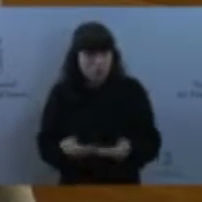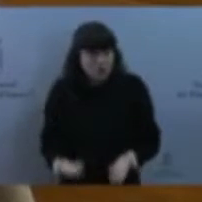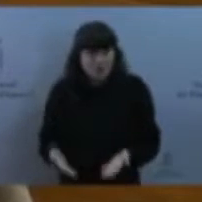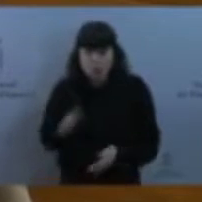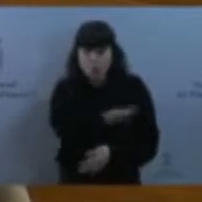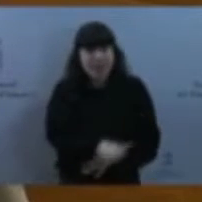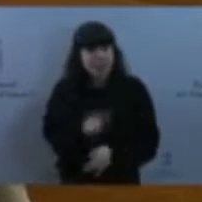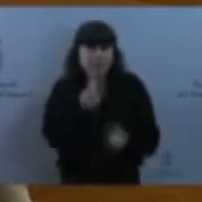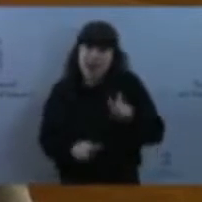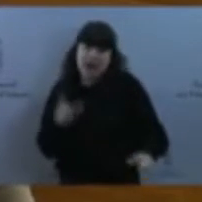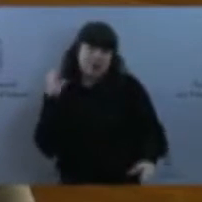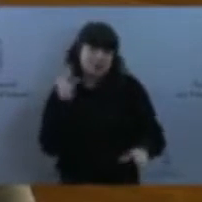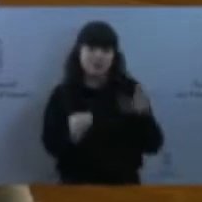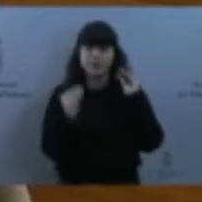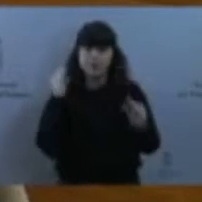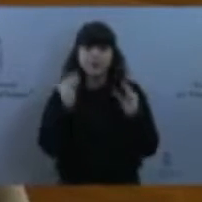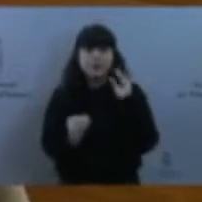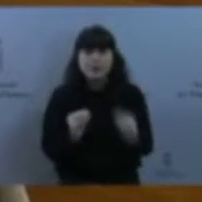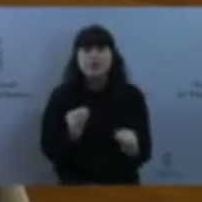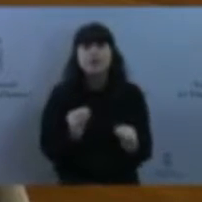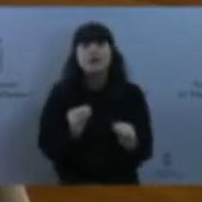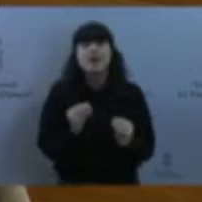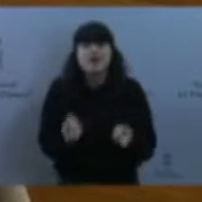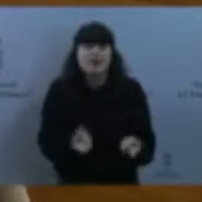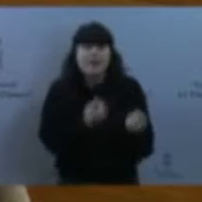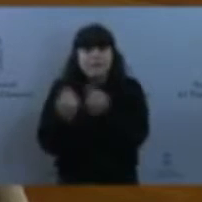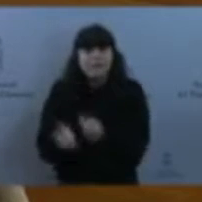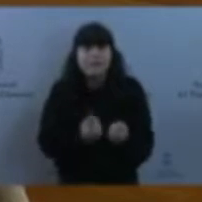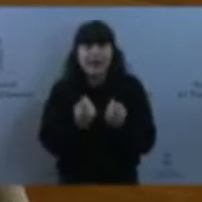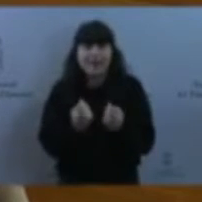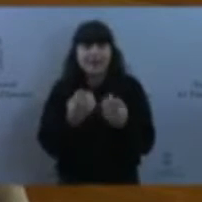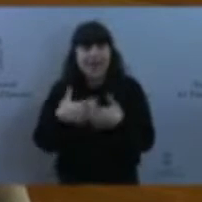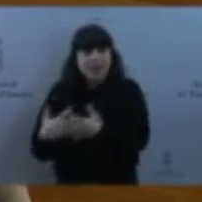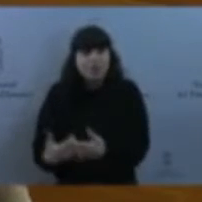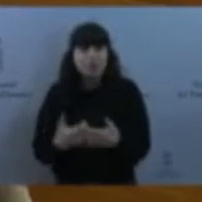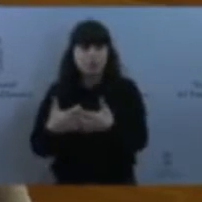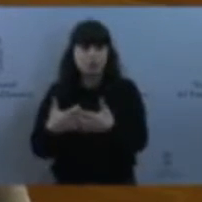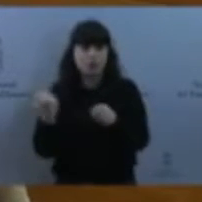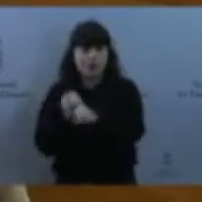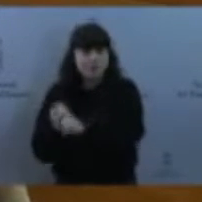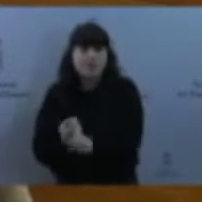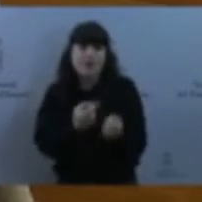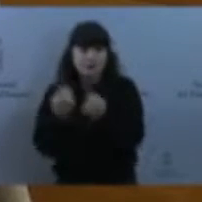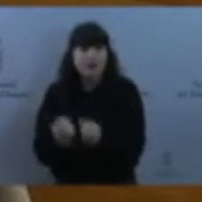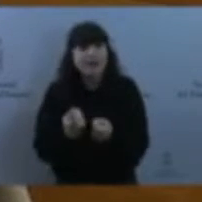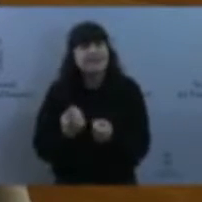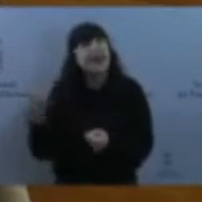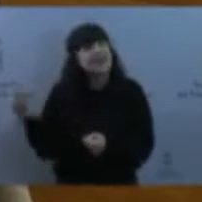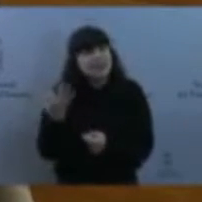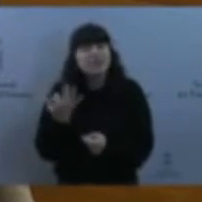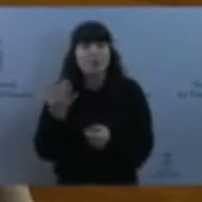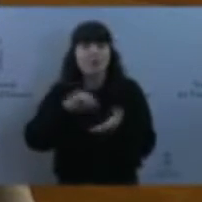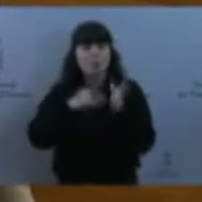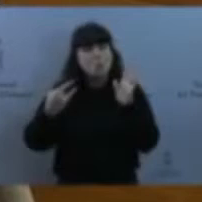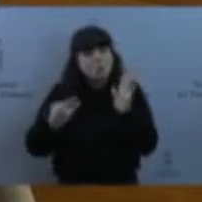carece de un tejido productivo alternativo. Se merece tener plan estratégico de desarrollo y que lo que se planifique, que